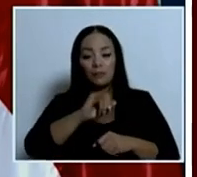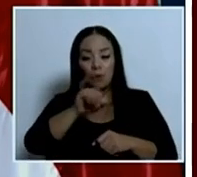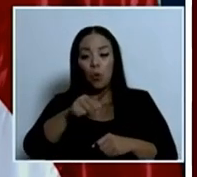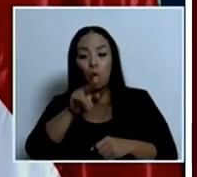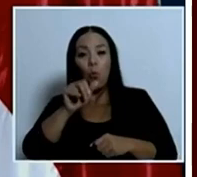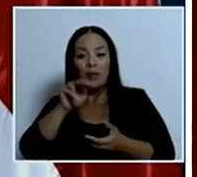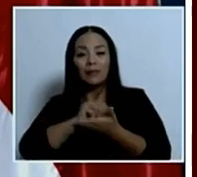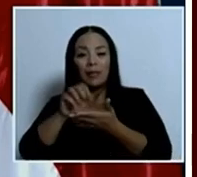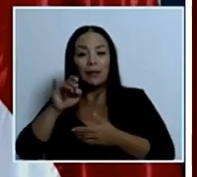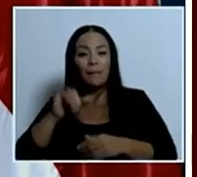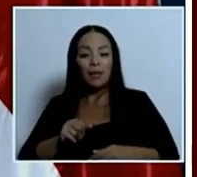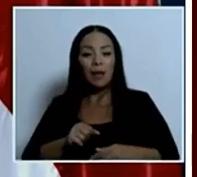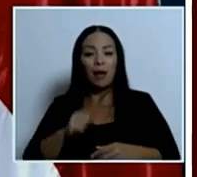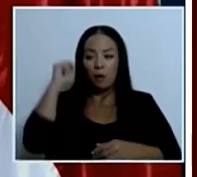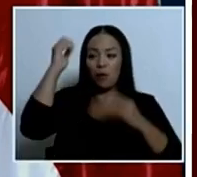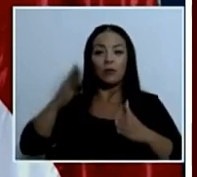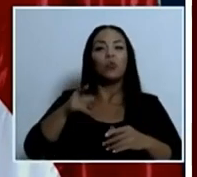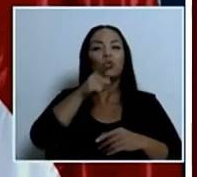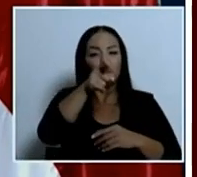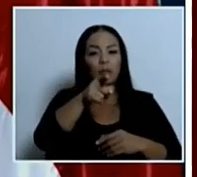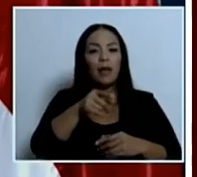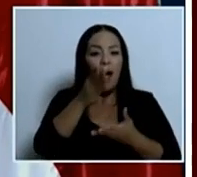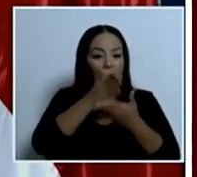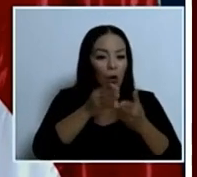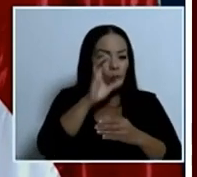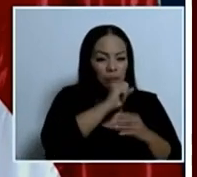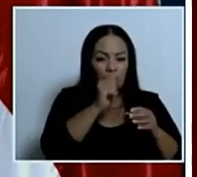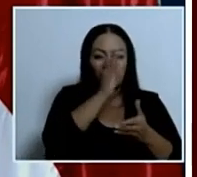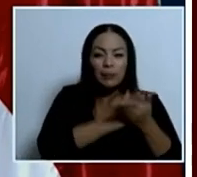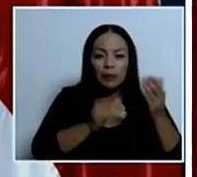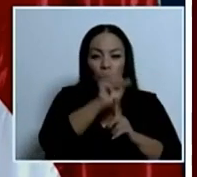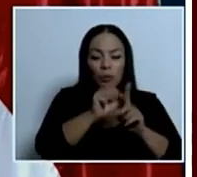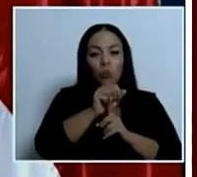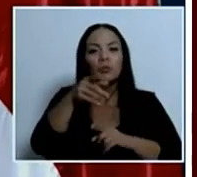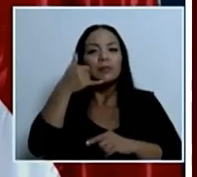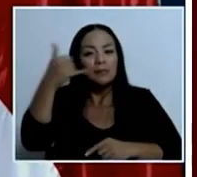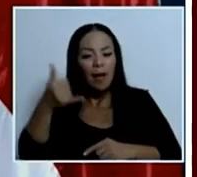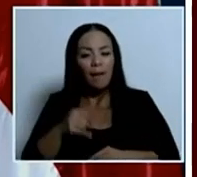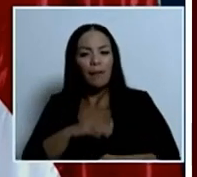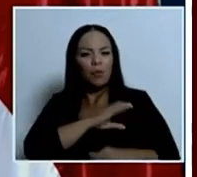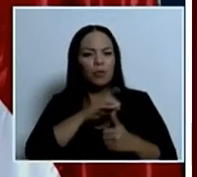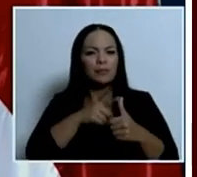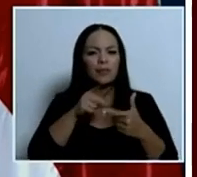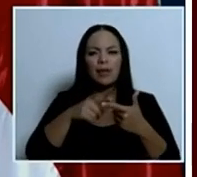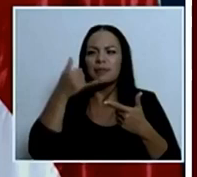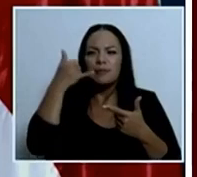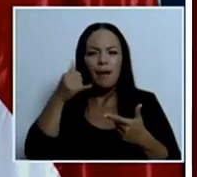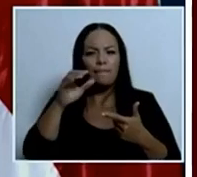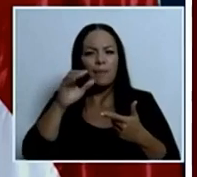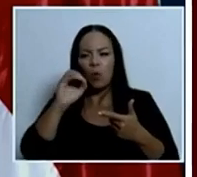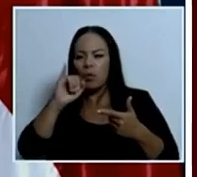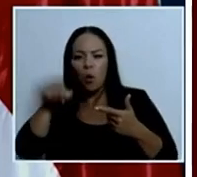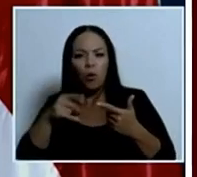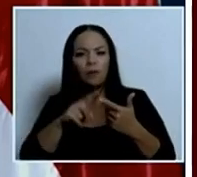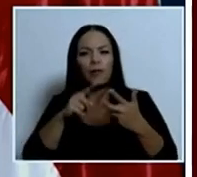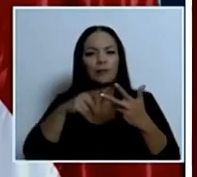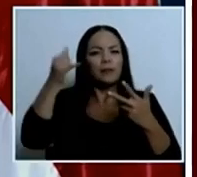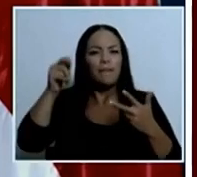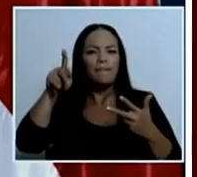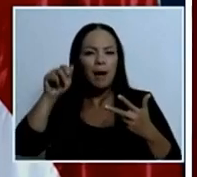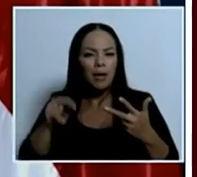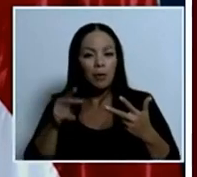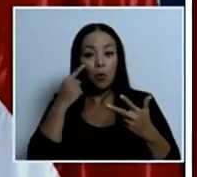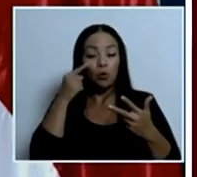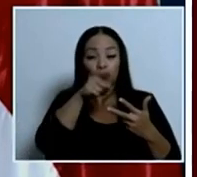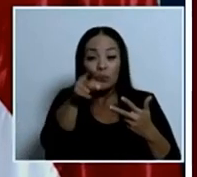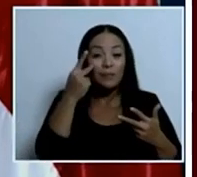llamando al PANI llamando al OIJ llamando a la policía cada vez que observa un hombre de